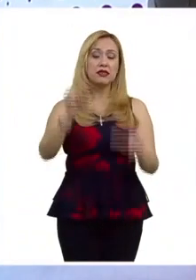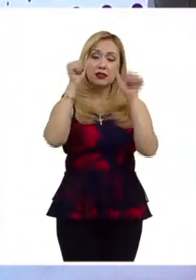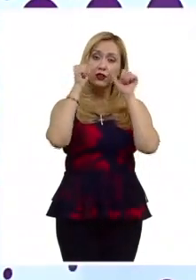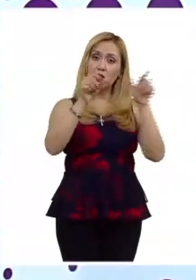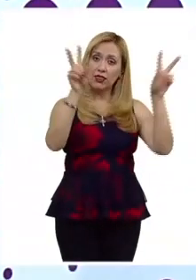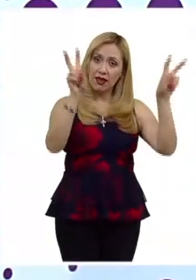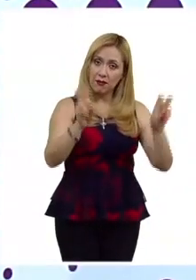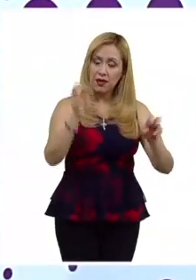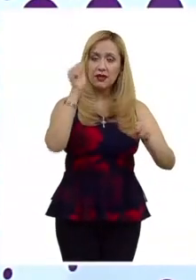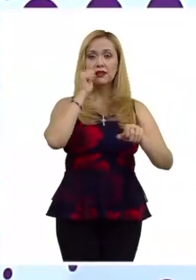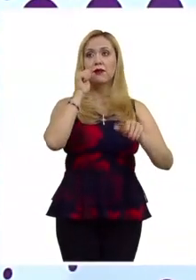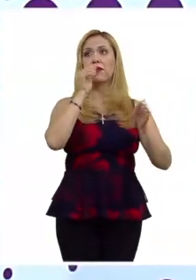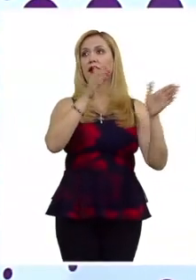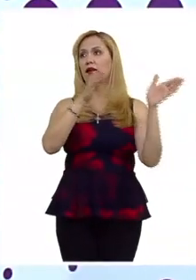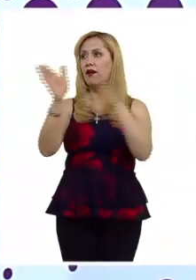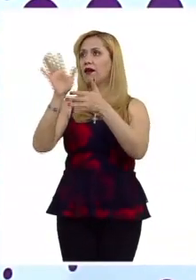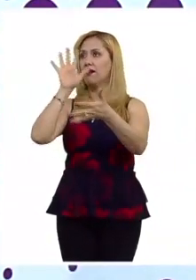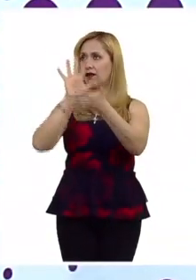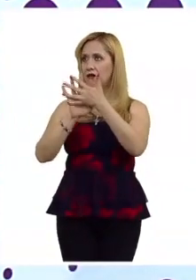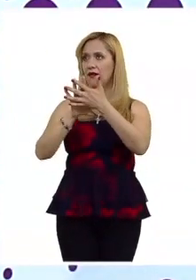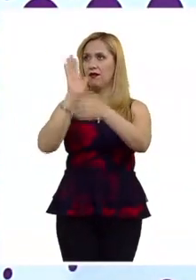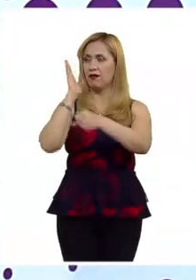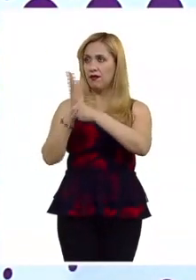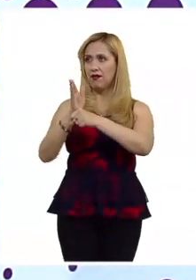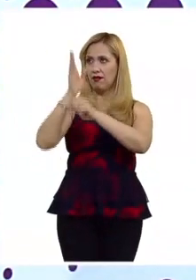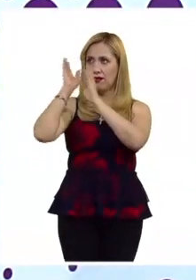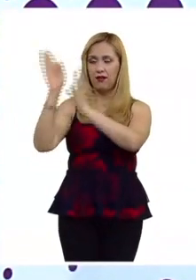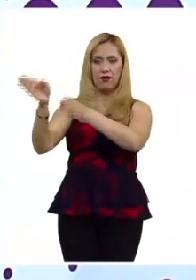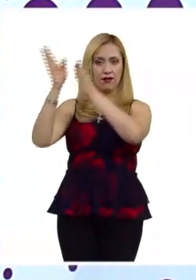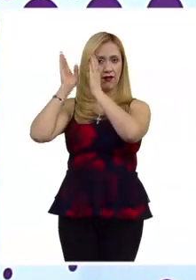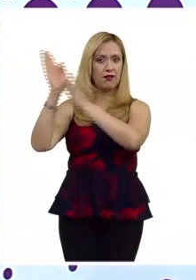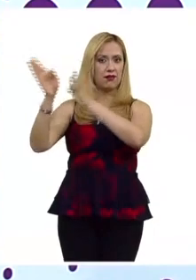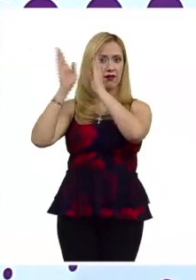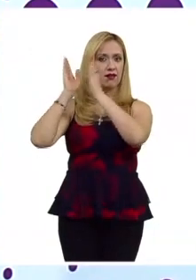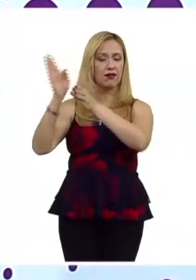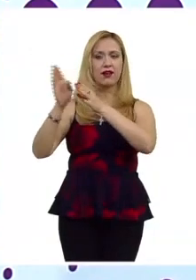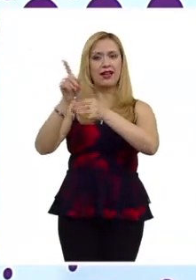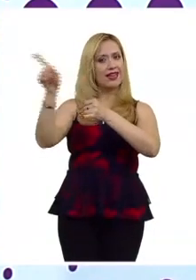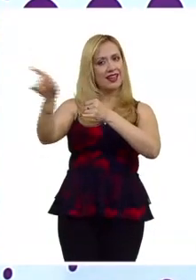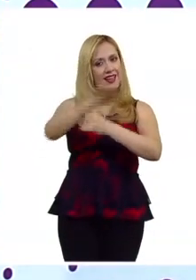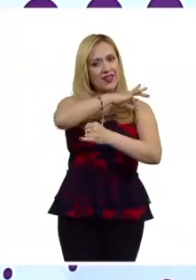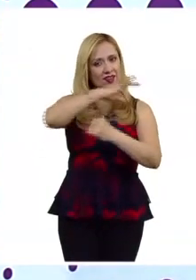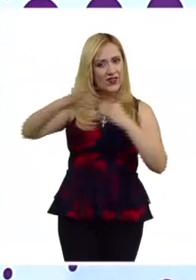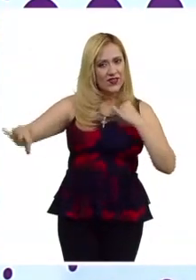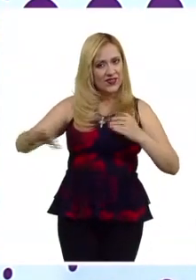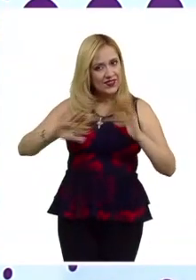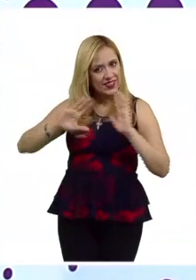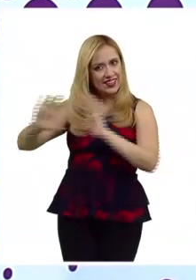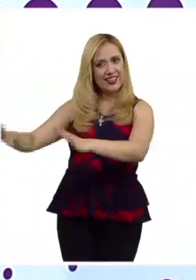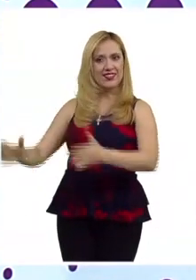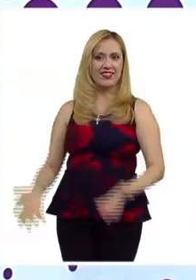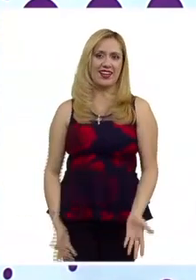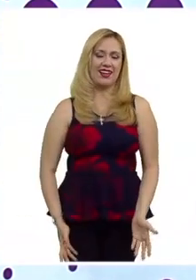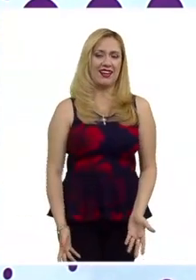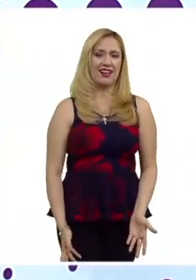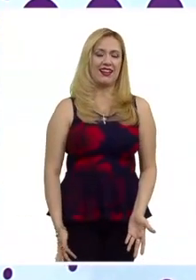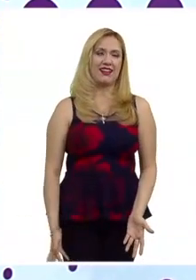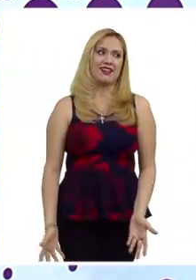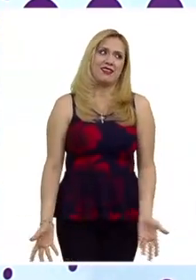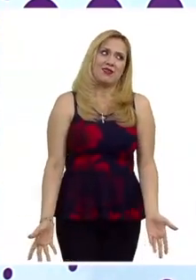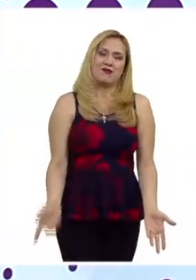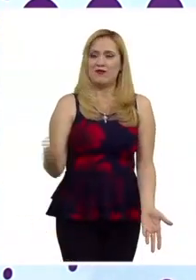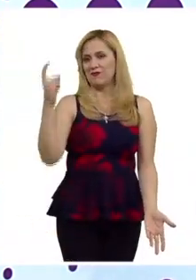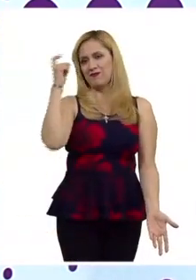siempre está el ámbito penal como primera ratio y no la última y entonces a veces a veces es